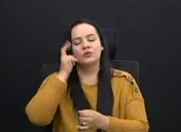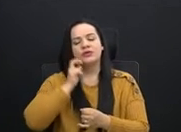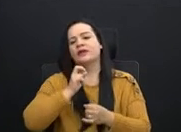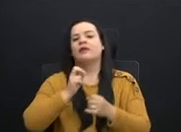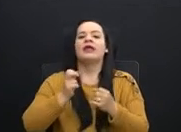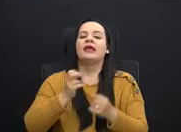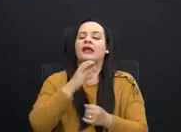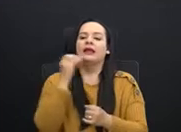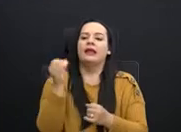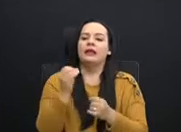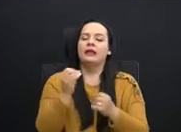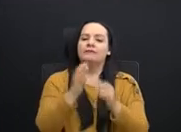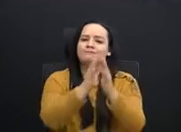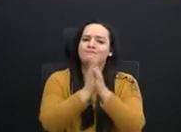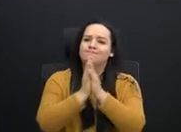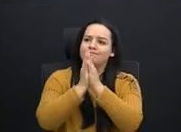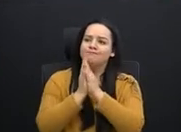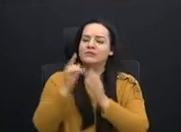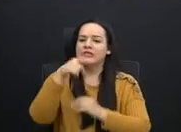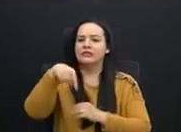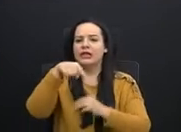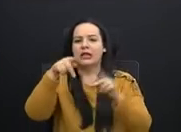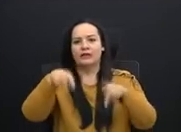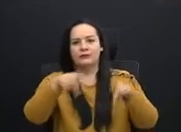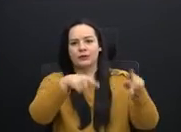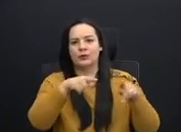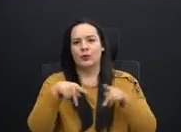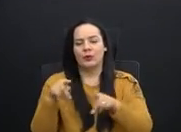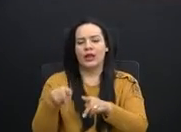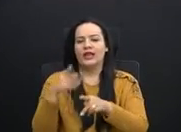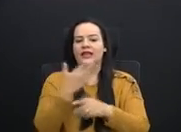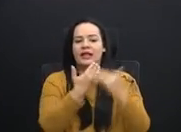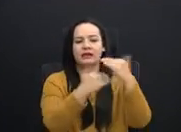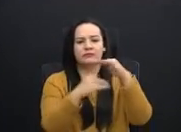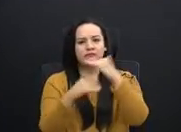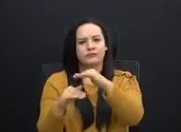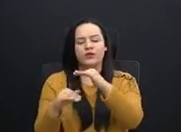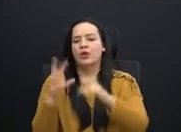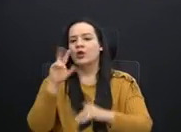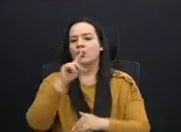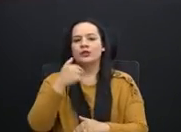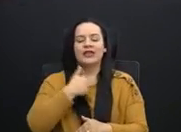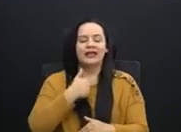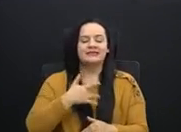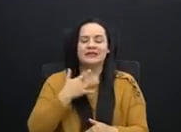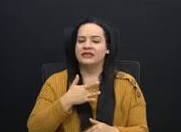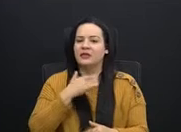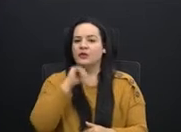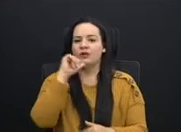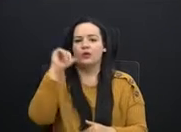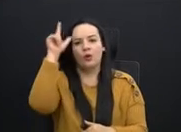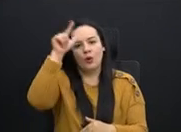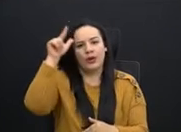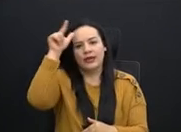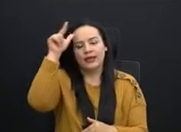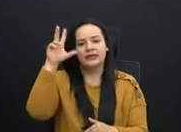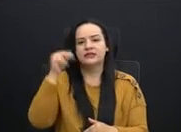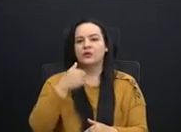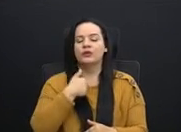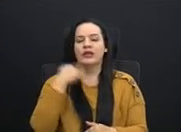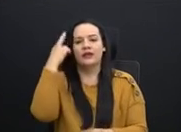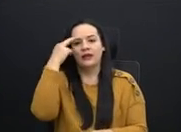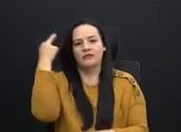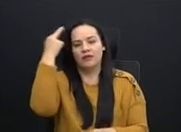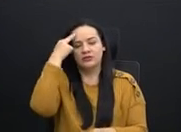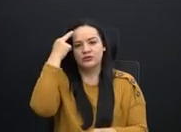popular de que las restricciones existentes no tenían sentido, que eran ilógicas, que no tenían razón de